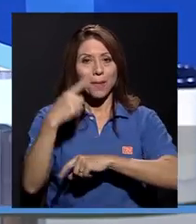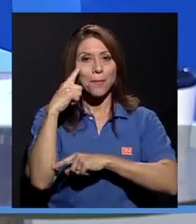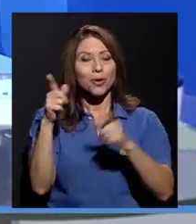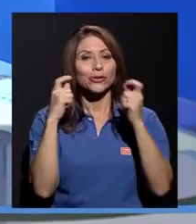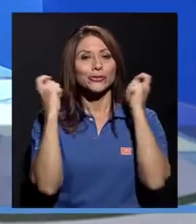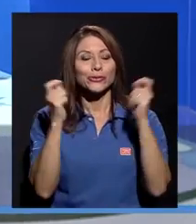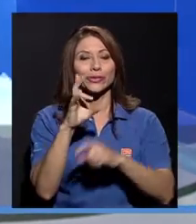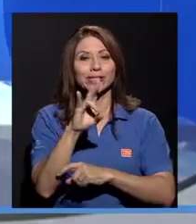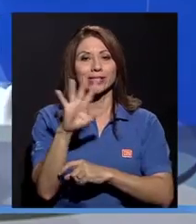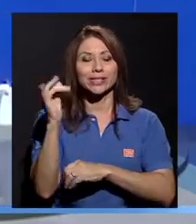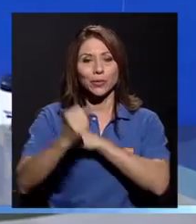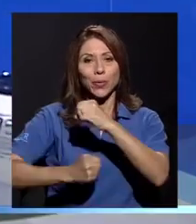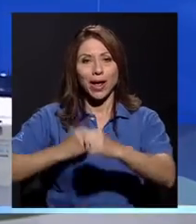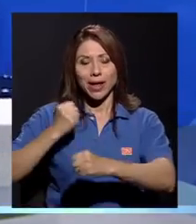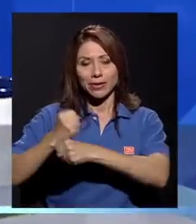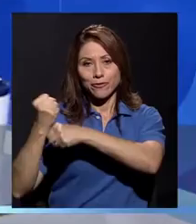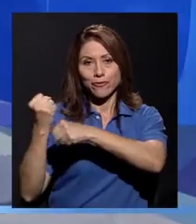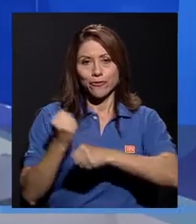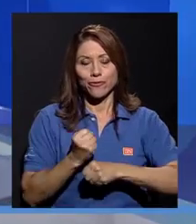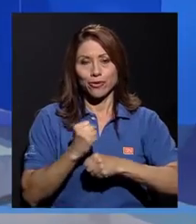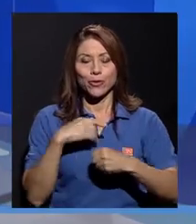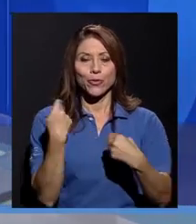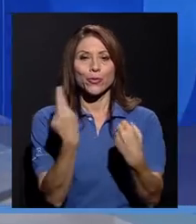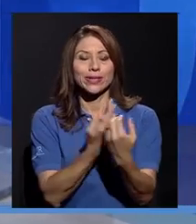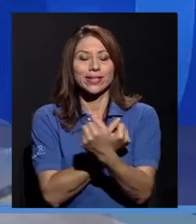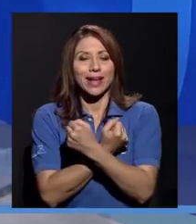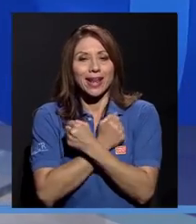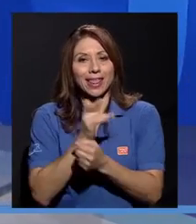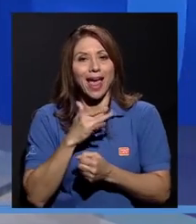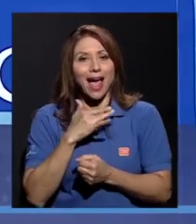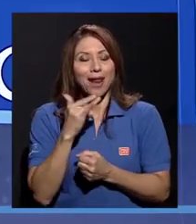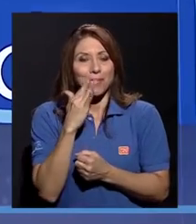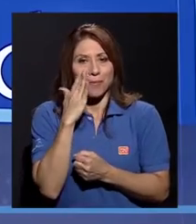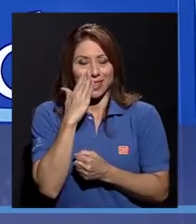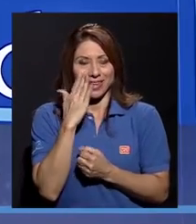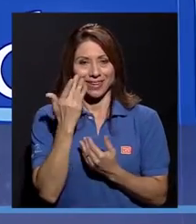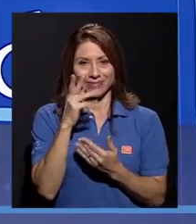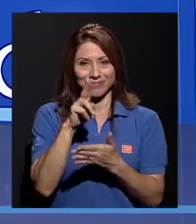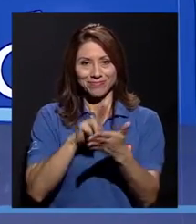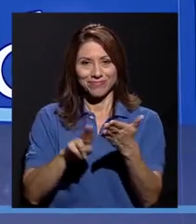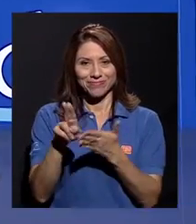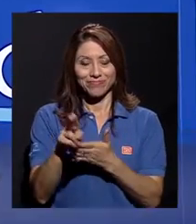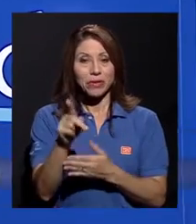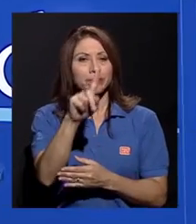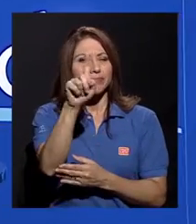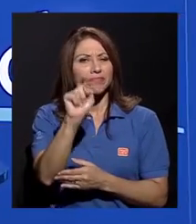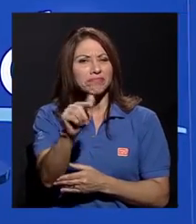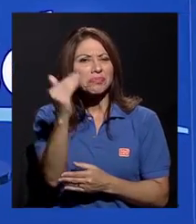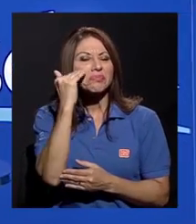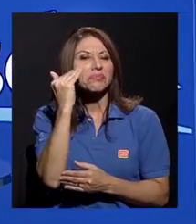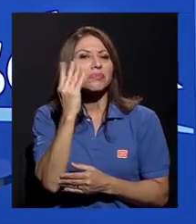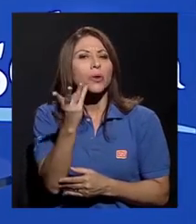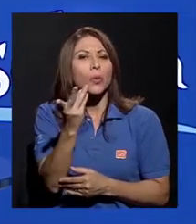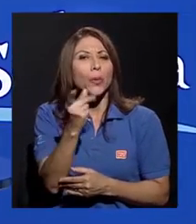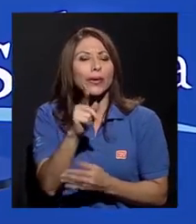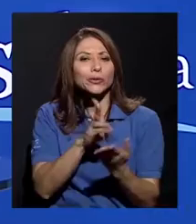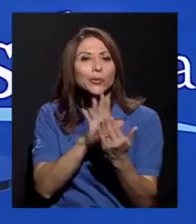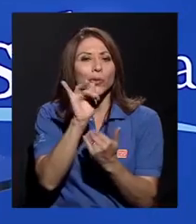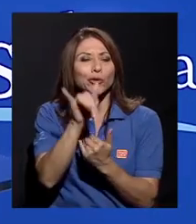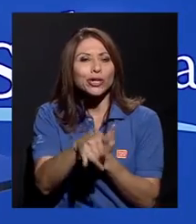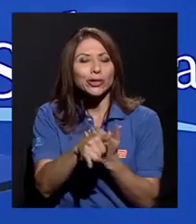aniversario de fundación de nuestra querida Alma Mater. ¿Sabe usted cuántos proyectos de investigación,